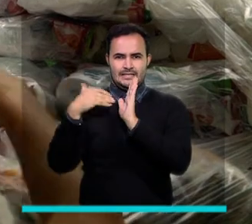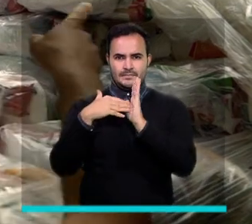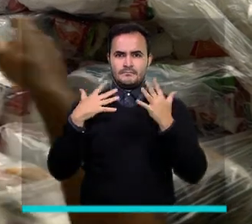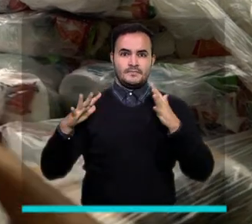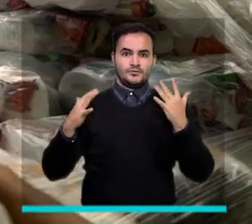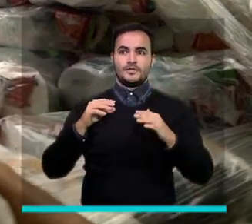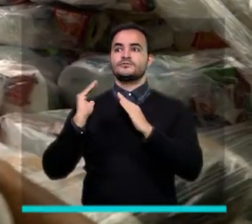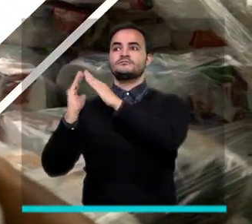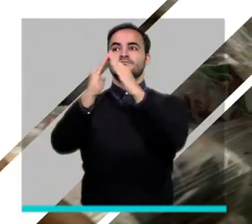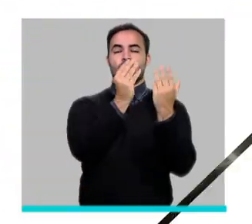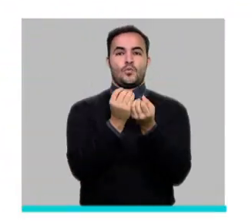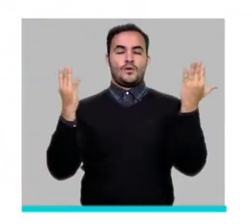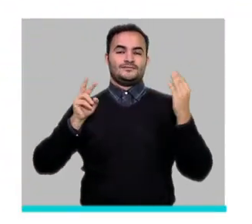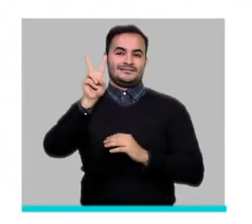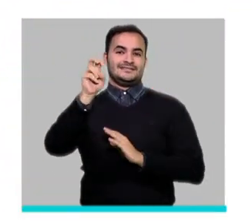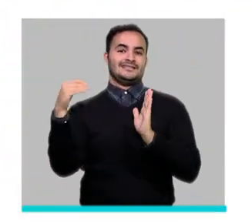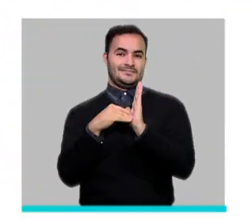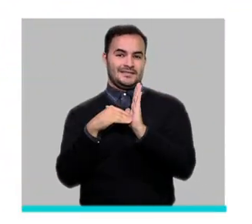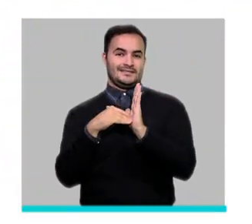a cerca de 7.000 hogares.